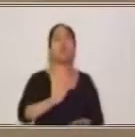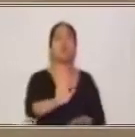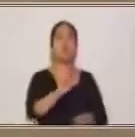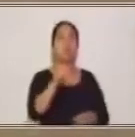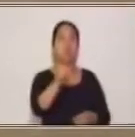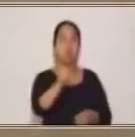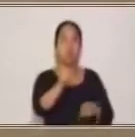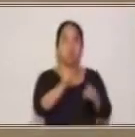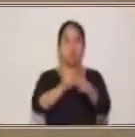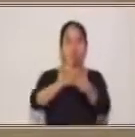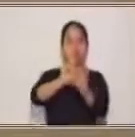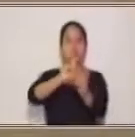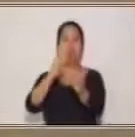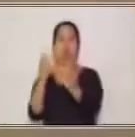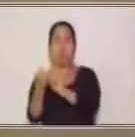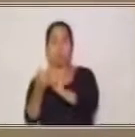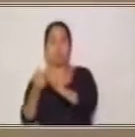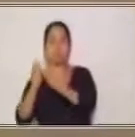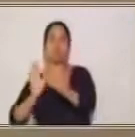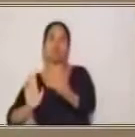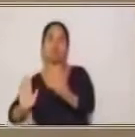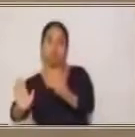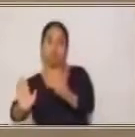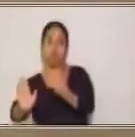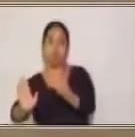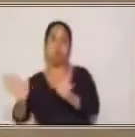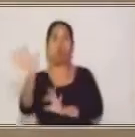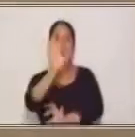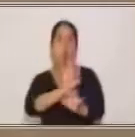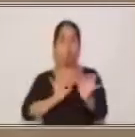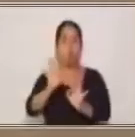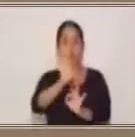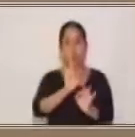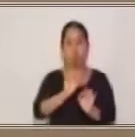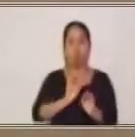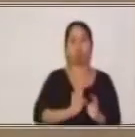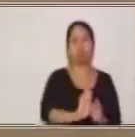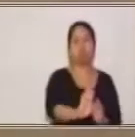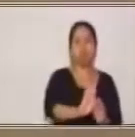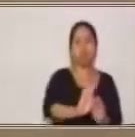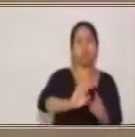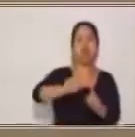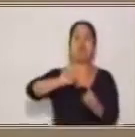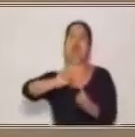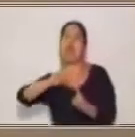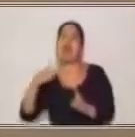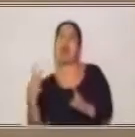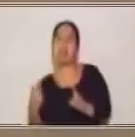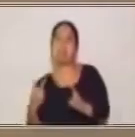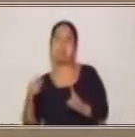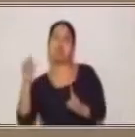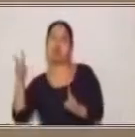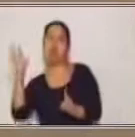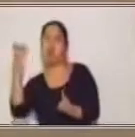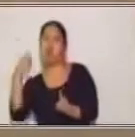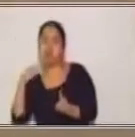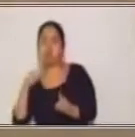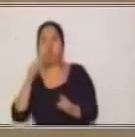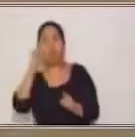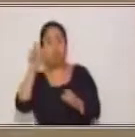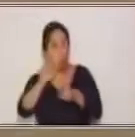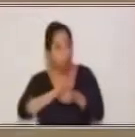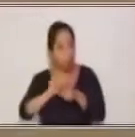así vas a ir cambiando cada una de ellas. Es importante que tú practiques estas formas y que logres